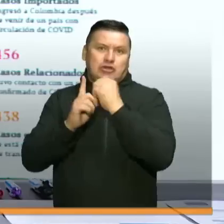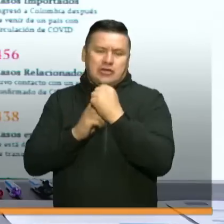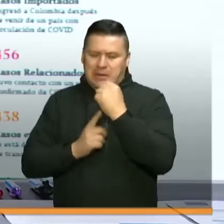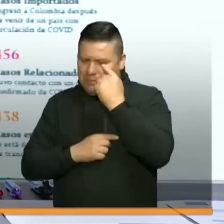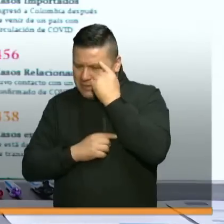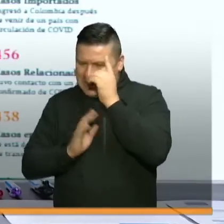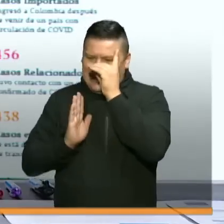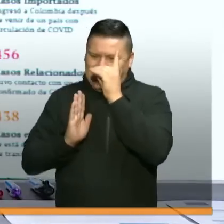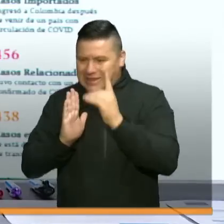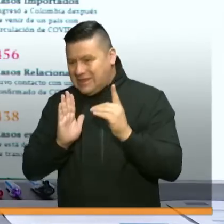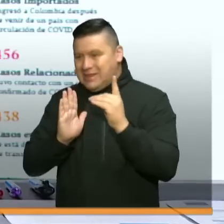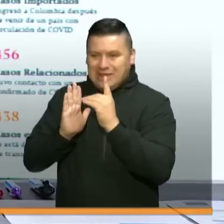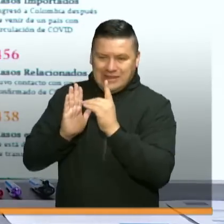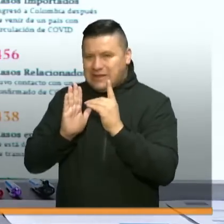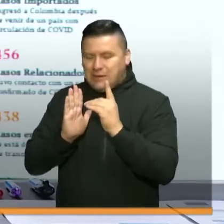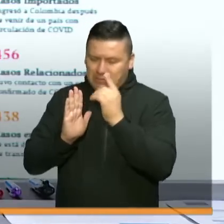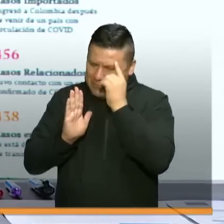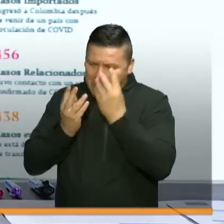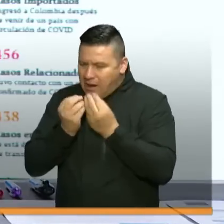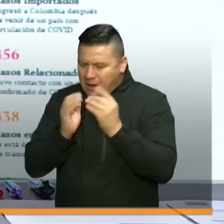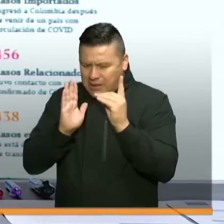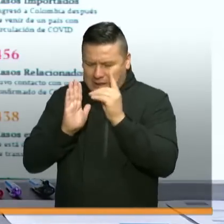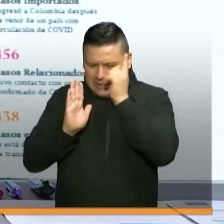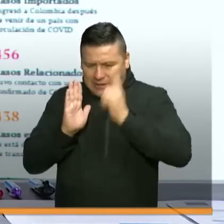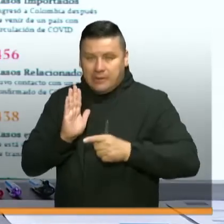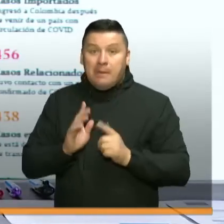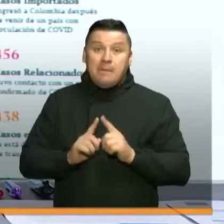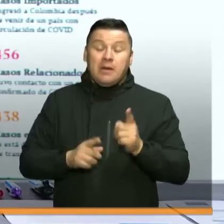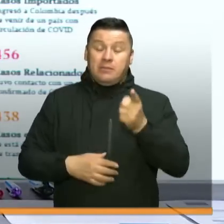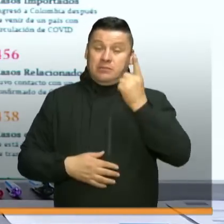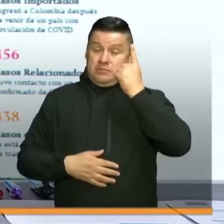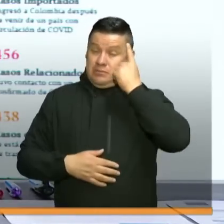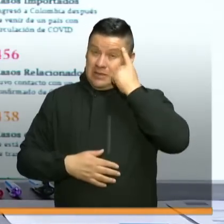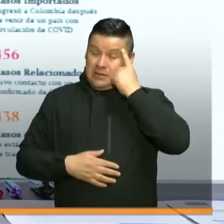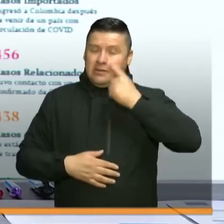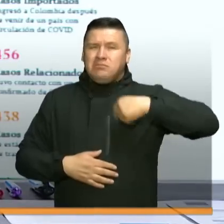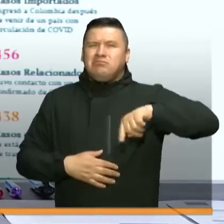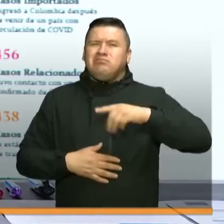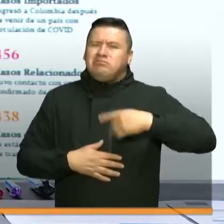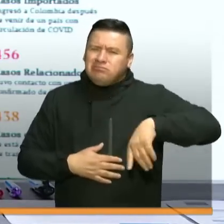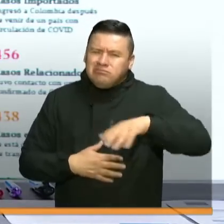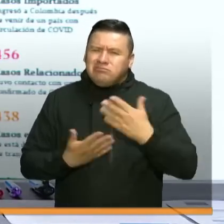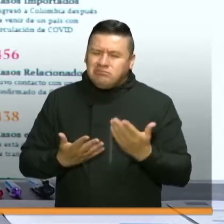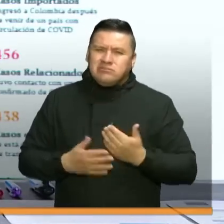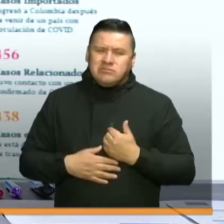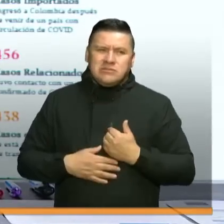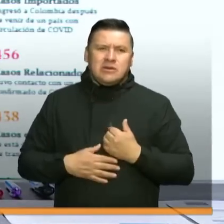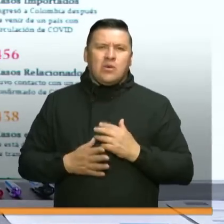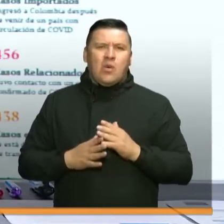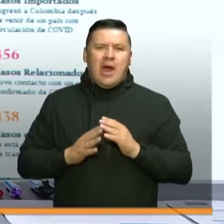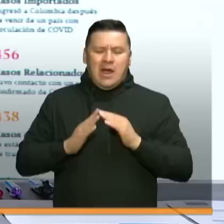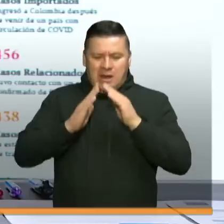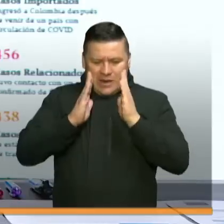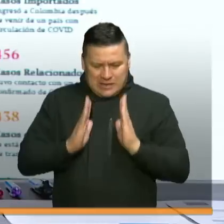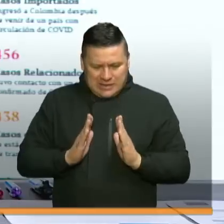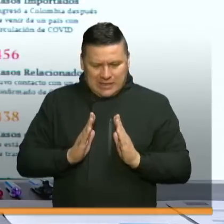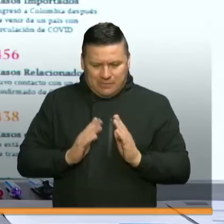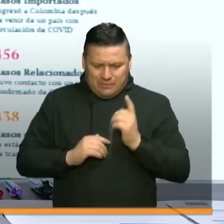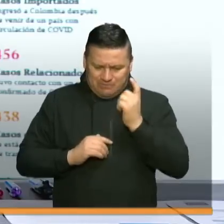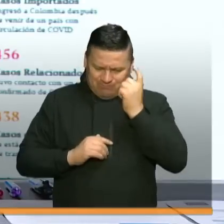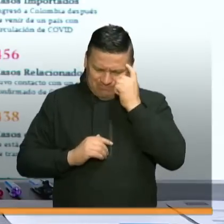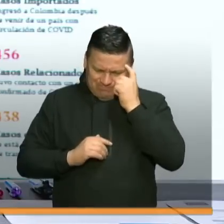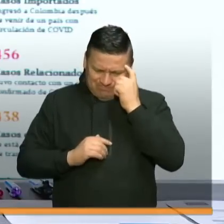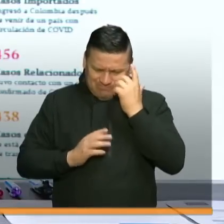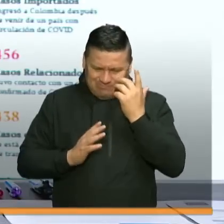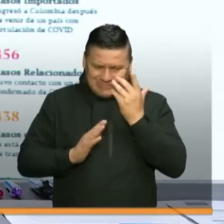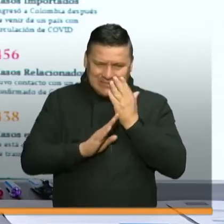Pero lo que es interesante es que aún pensando en lo que nosotros llamamos un aislamiento inteligente,